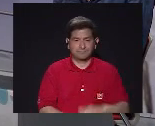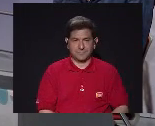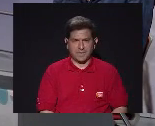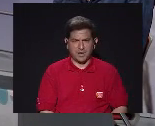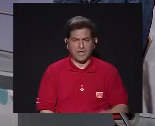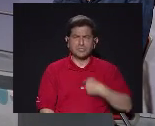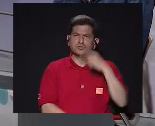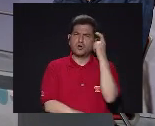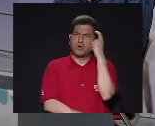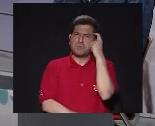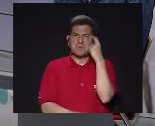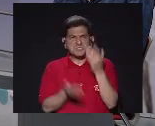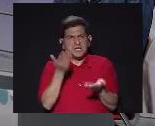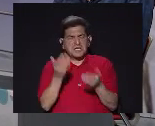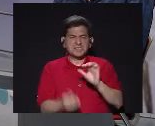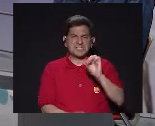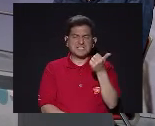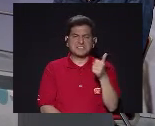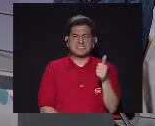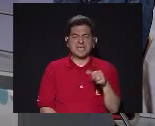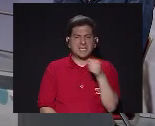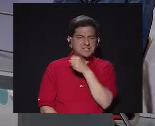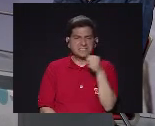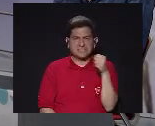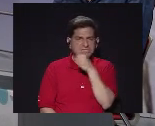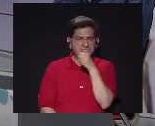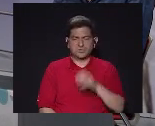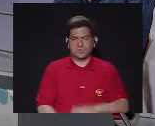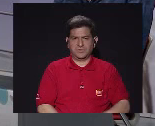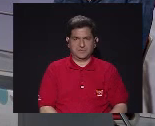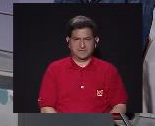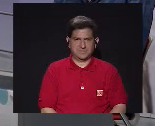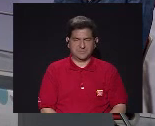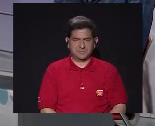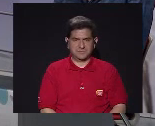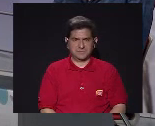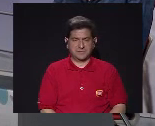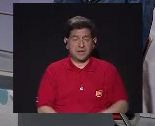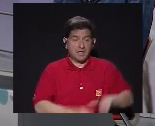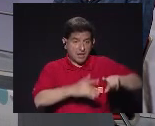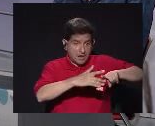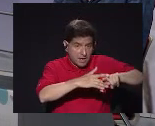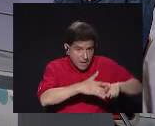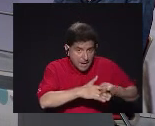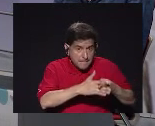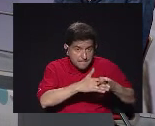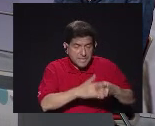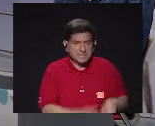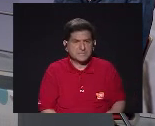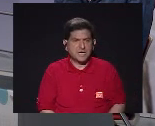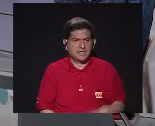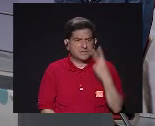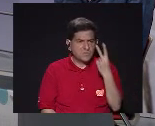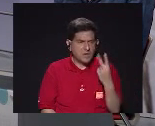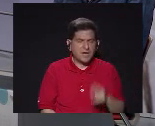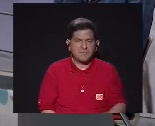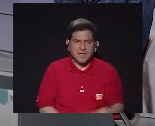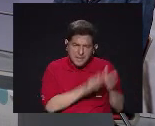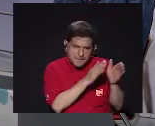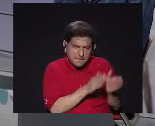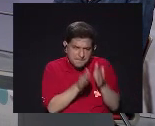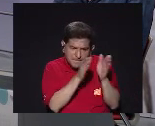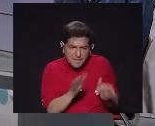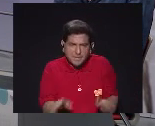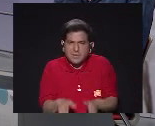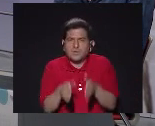Estaba yo pensando Tal vez De unas Diez canciones Y Bueno Empezando A ver Cómo le damos Forma a